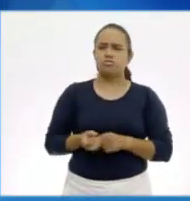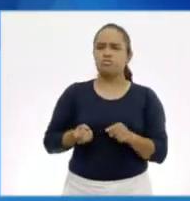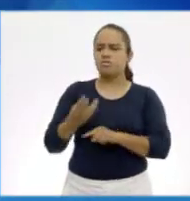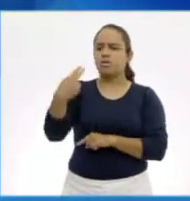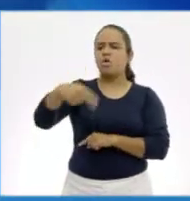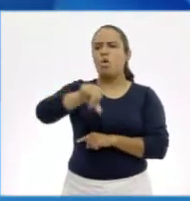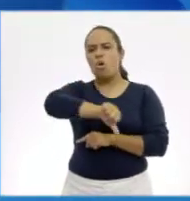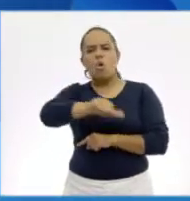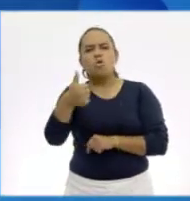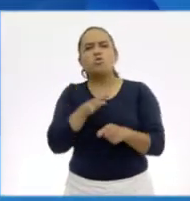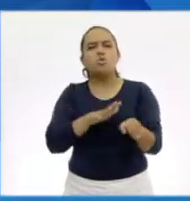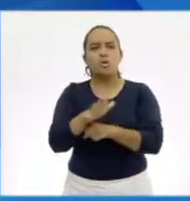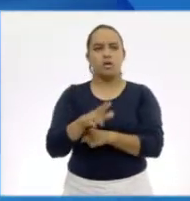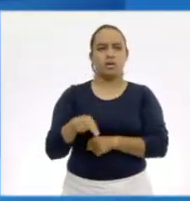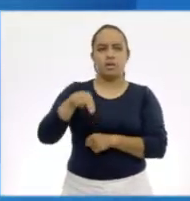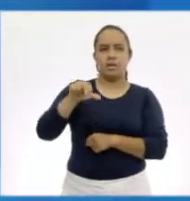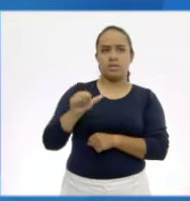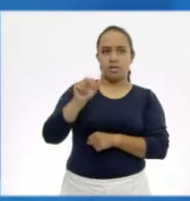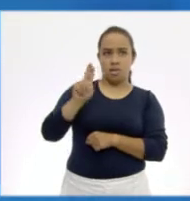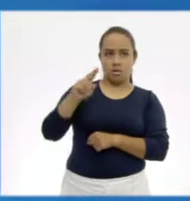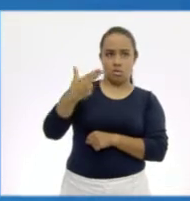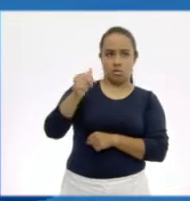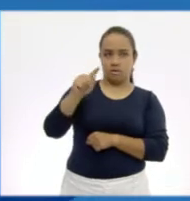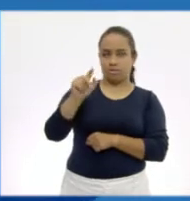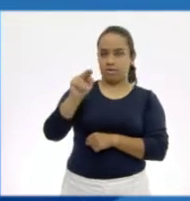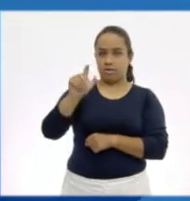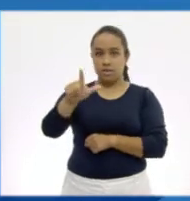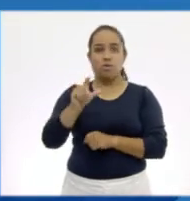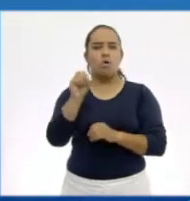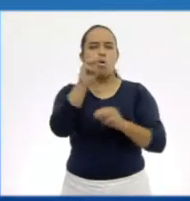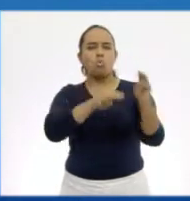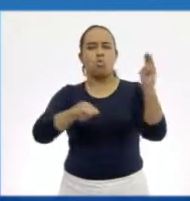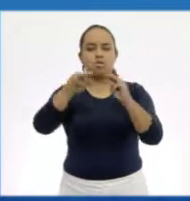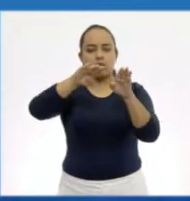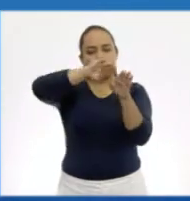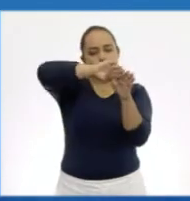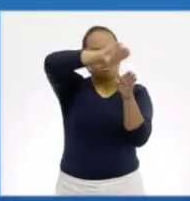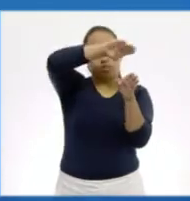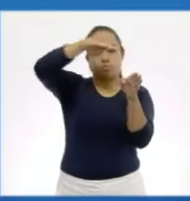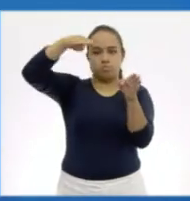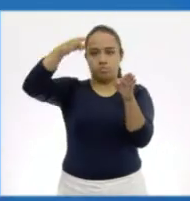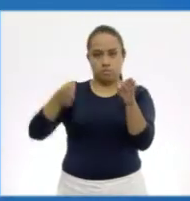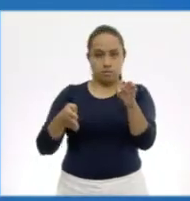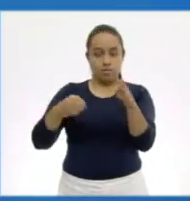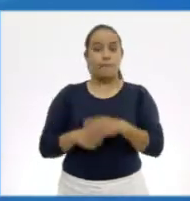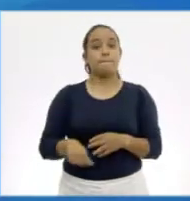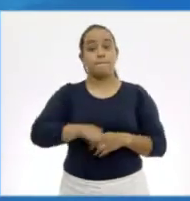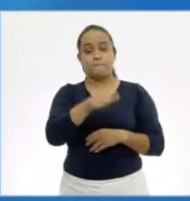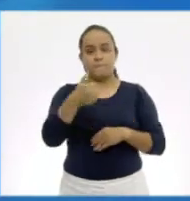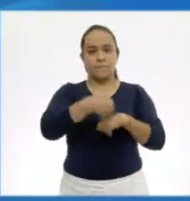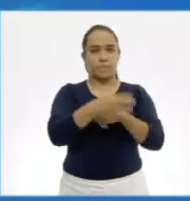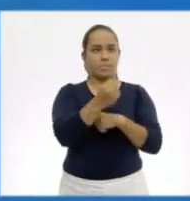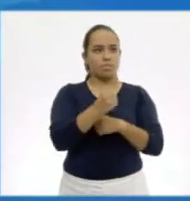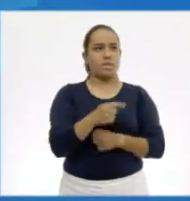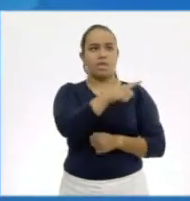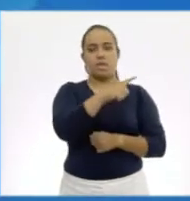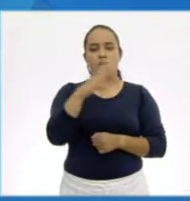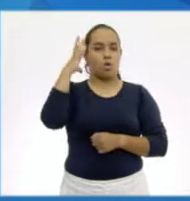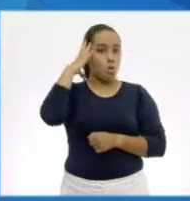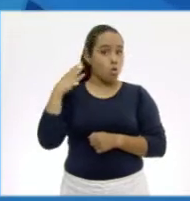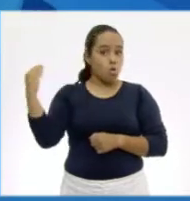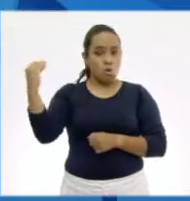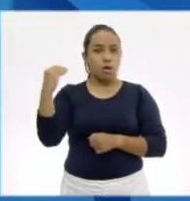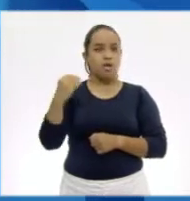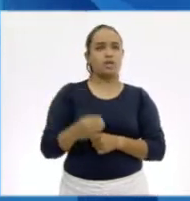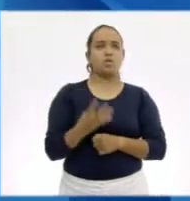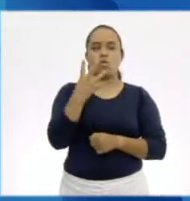conoce como Naucampatepet o Montaña Cuadrada. El número nueve, Nevado de Colima, con